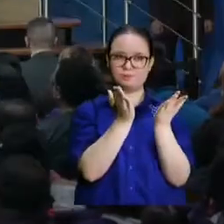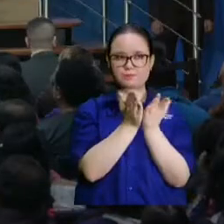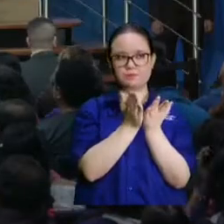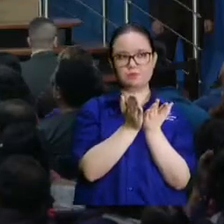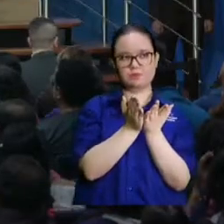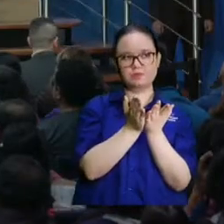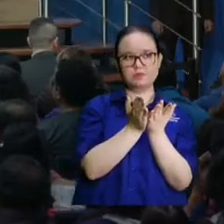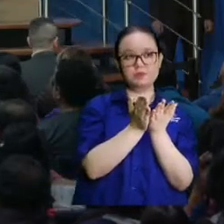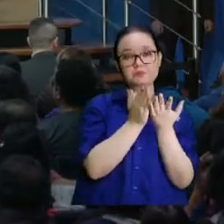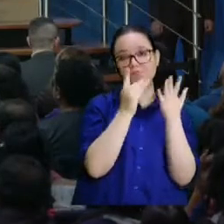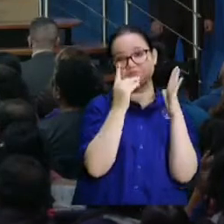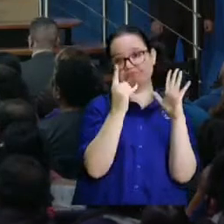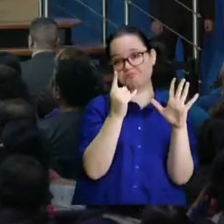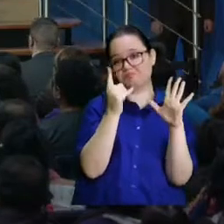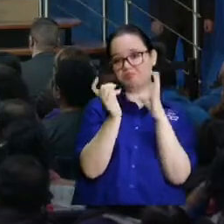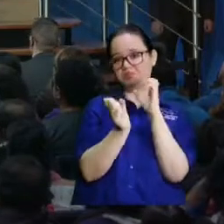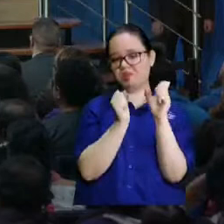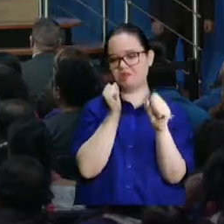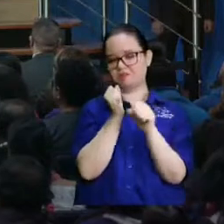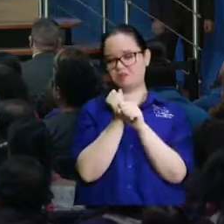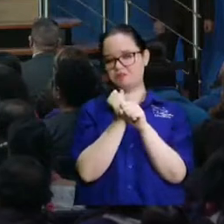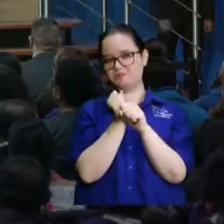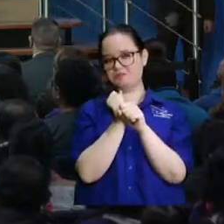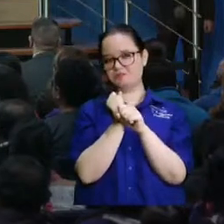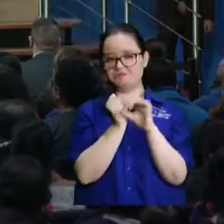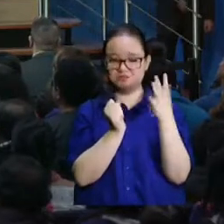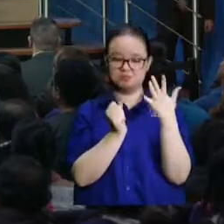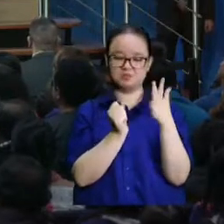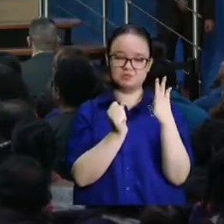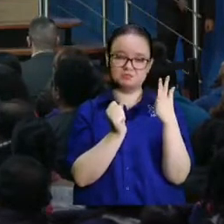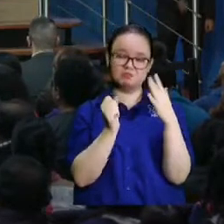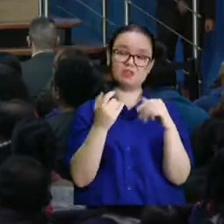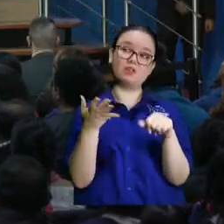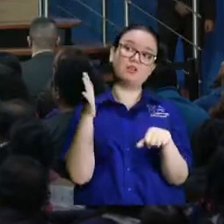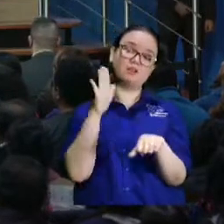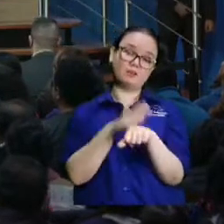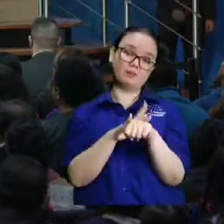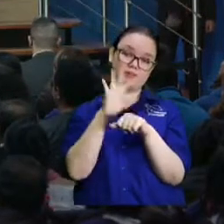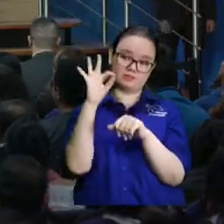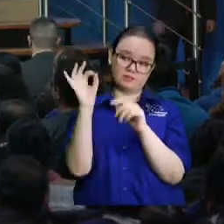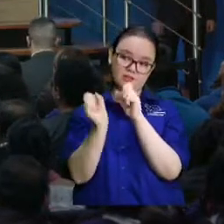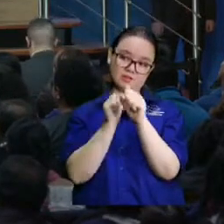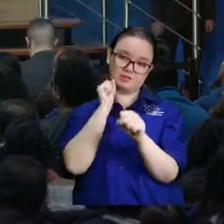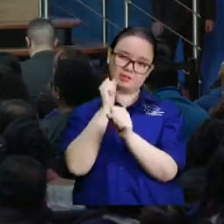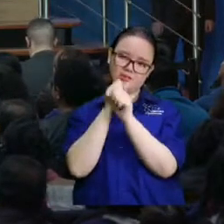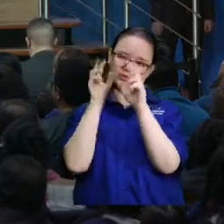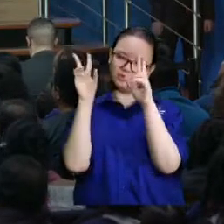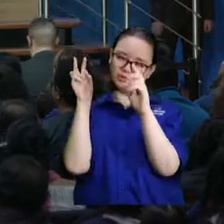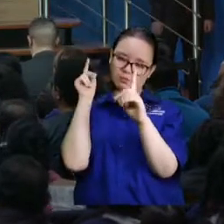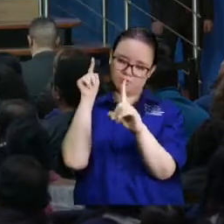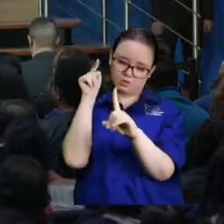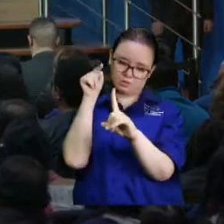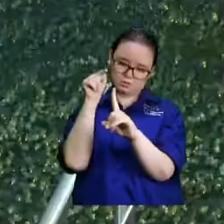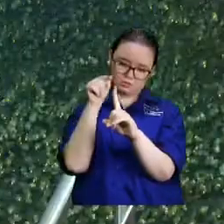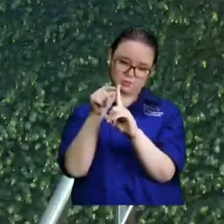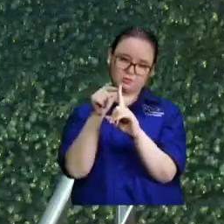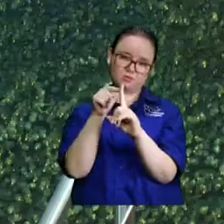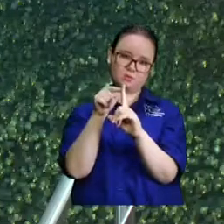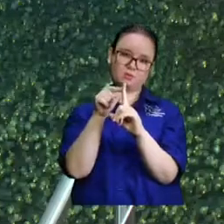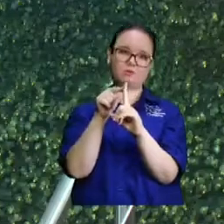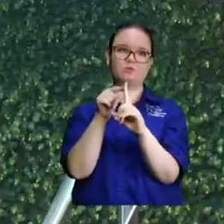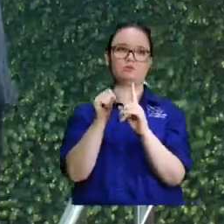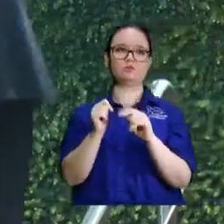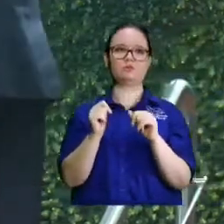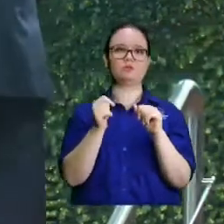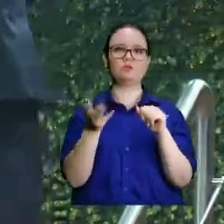no sé 6 años de su carrera después 3 años de especialización para hacer medicina interna